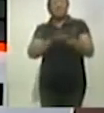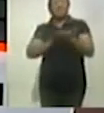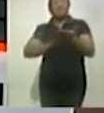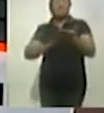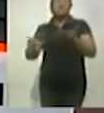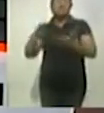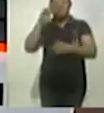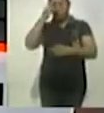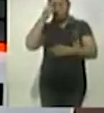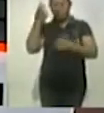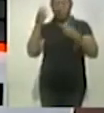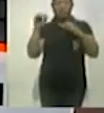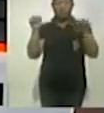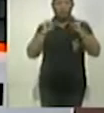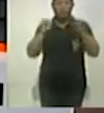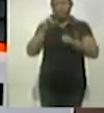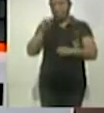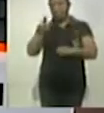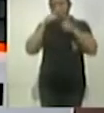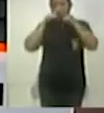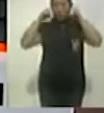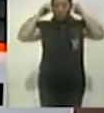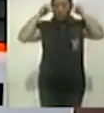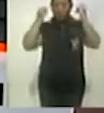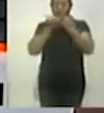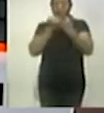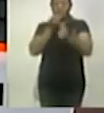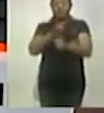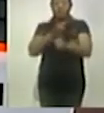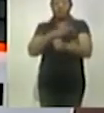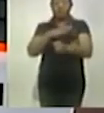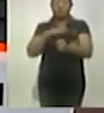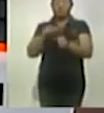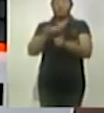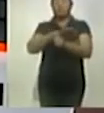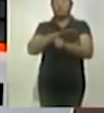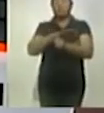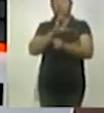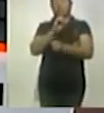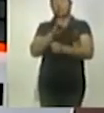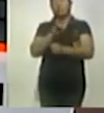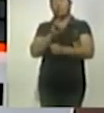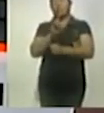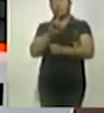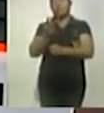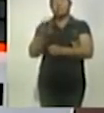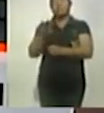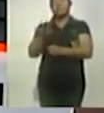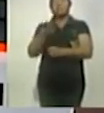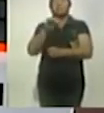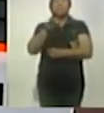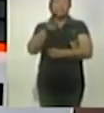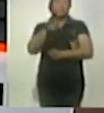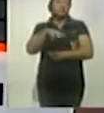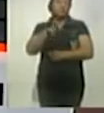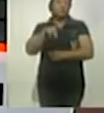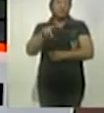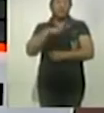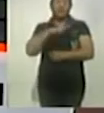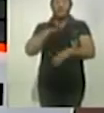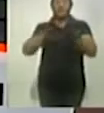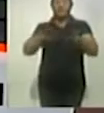recordar el uso de cubrebocas porque estamos aún en un momento crítico en COVID-19. Efectivamente, si es bien cierto que a veces nos gana quizás